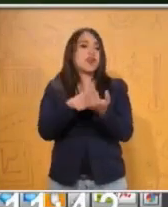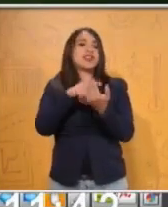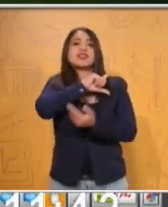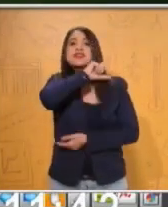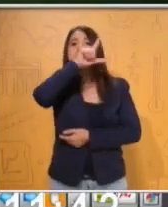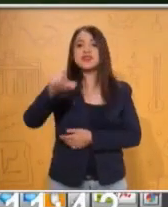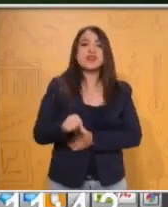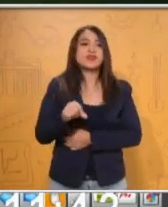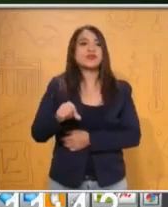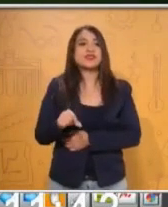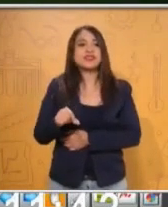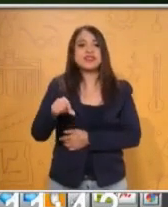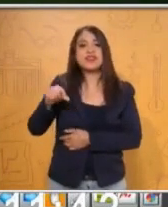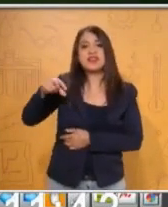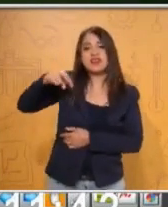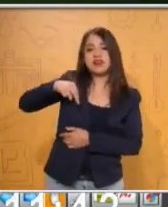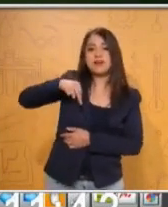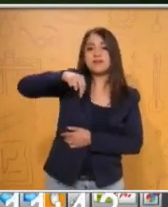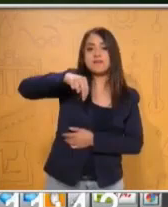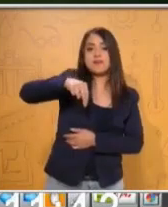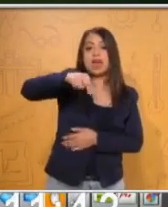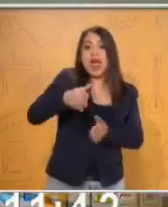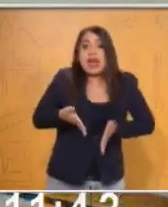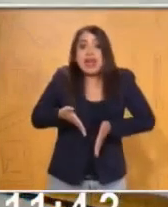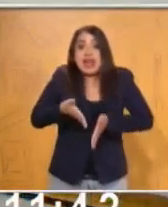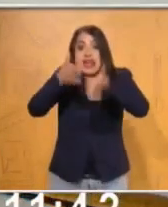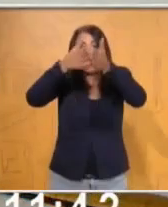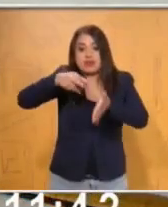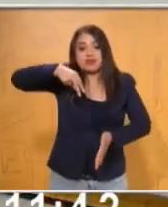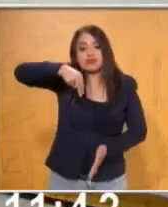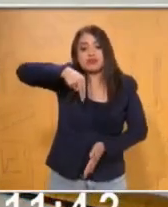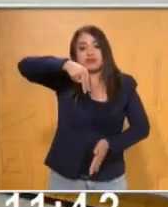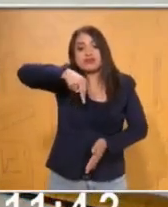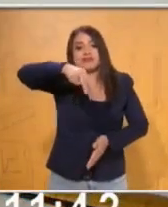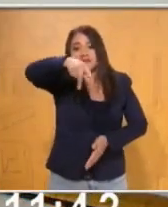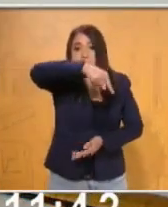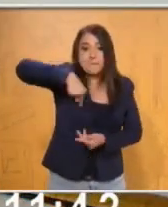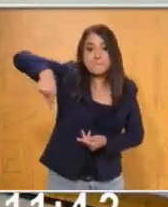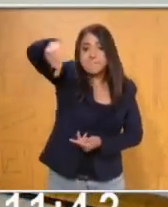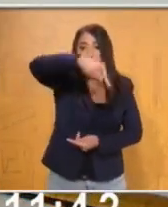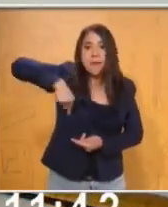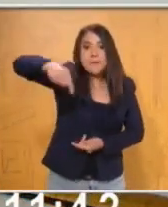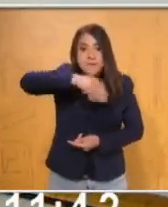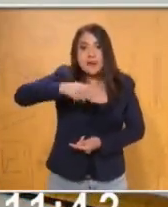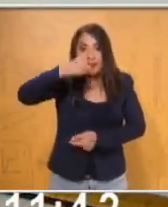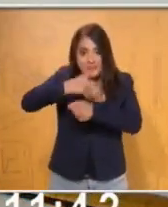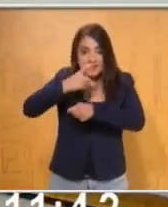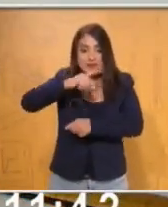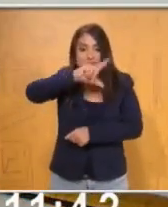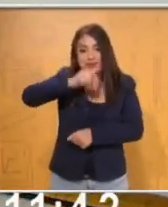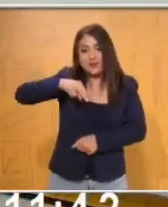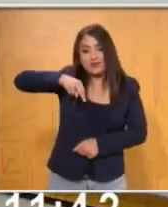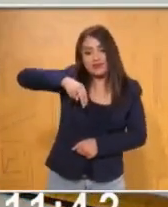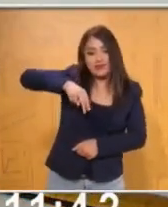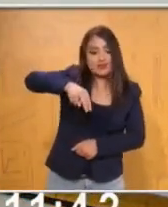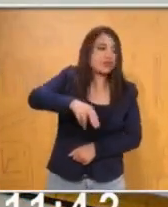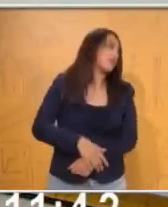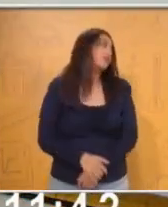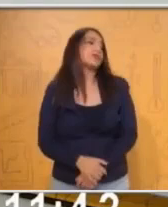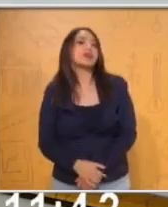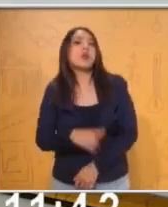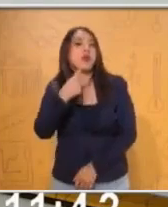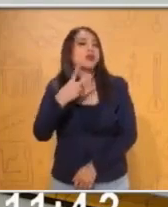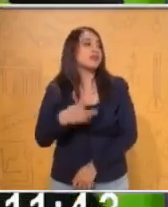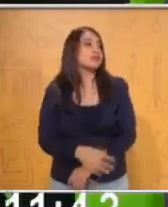caminar en línea recta. Vamos a ver si lo logran. Pero tienen que girar en el mismo espacio. Ok. Una,